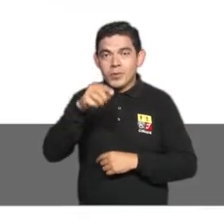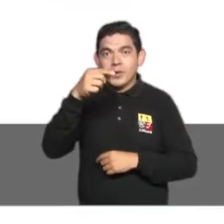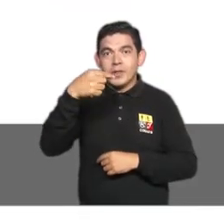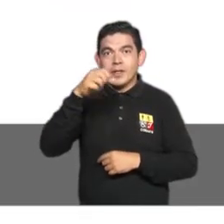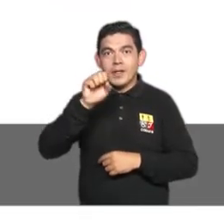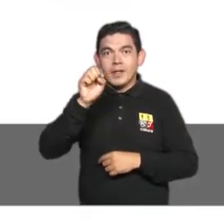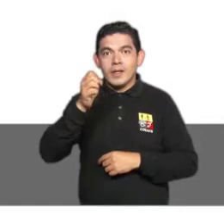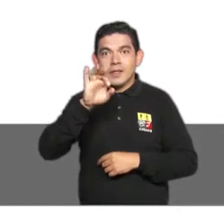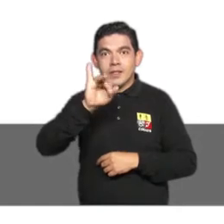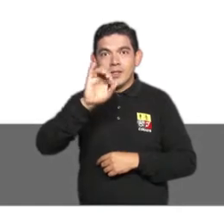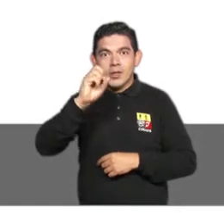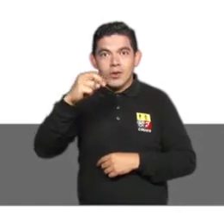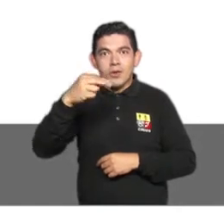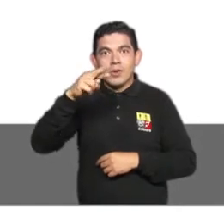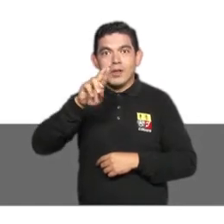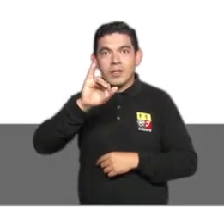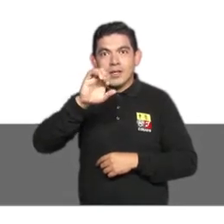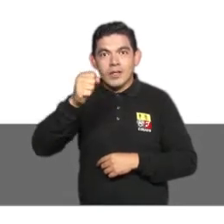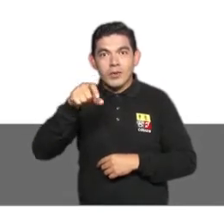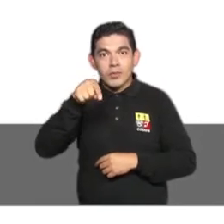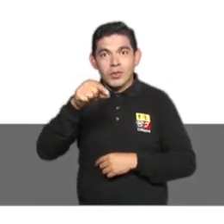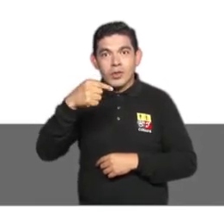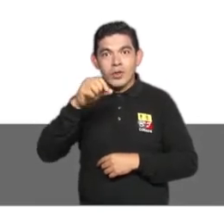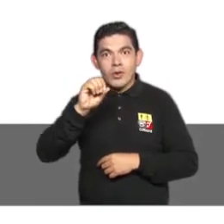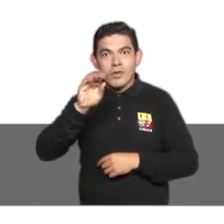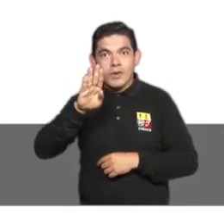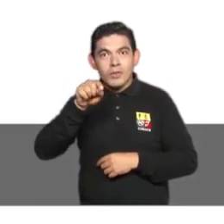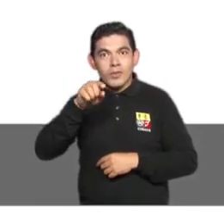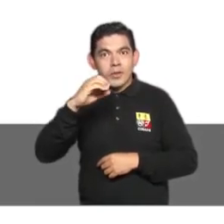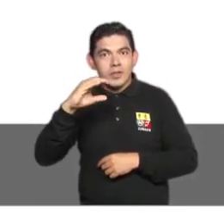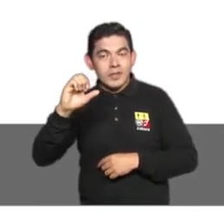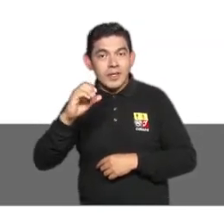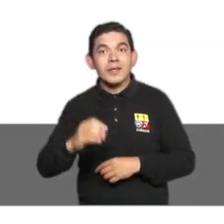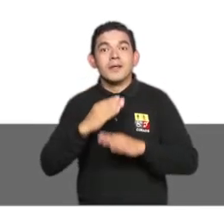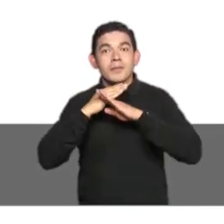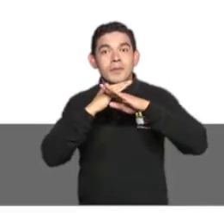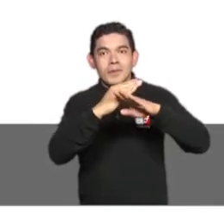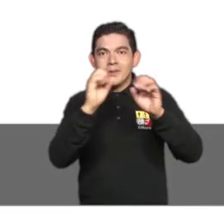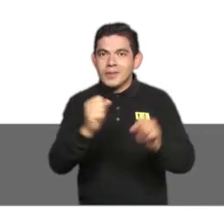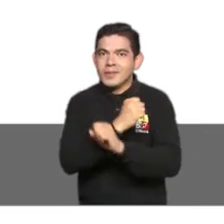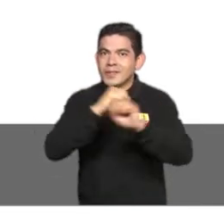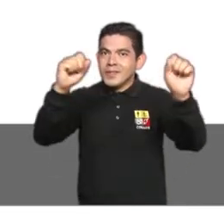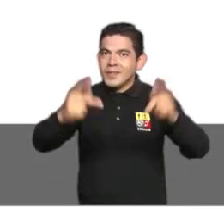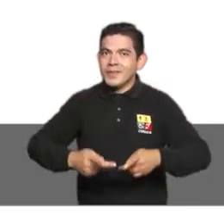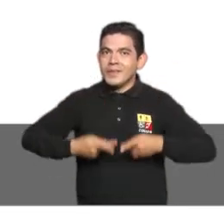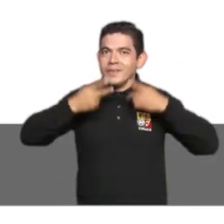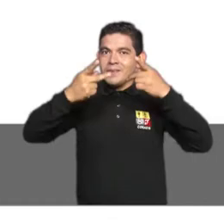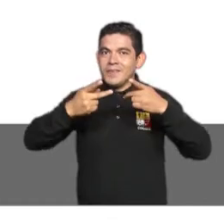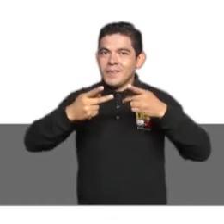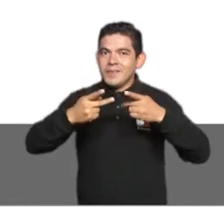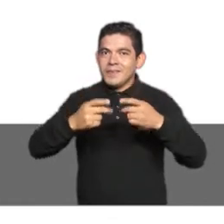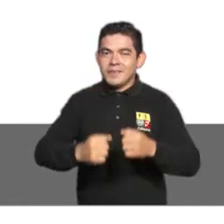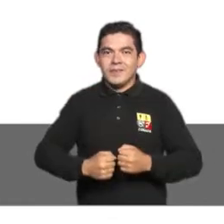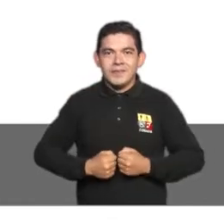.gestionderriesgos.gov.es. Prevenir salva vidas.